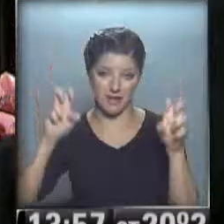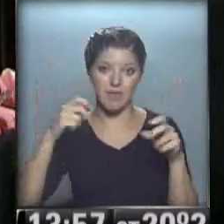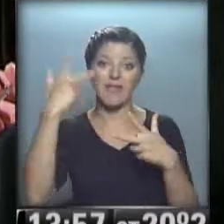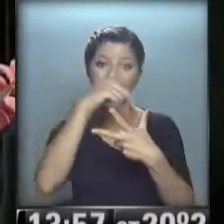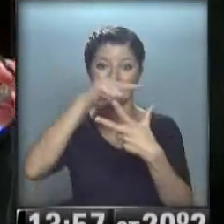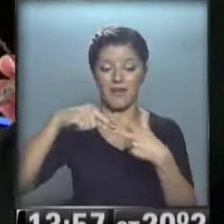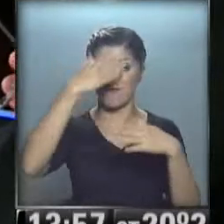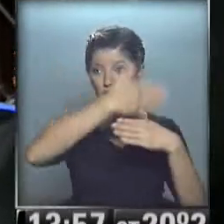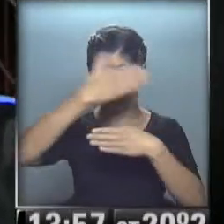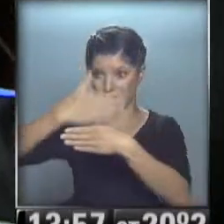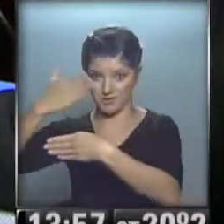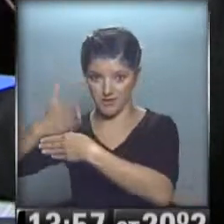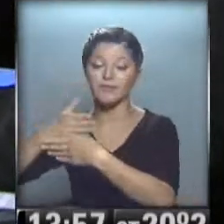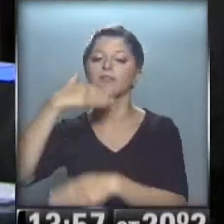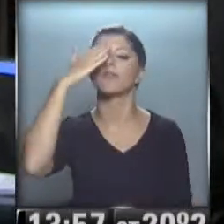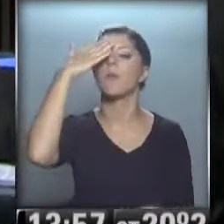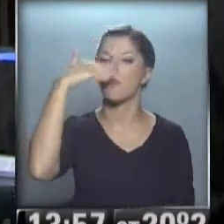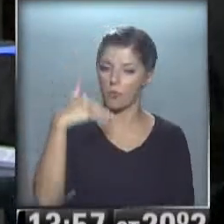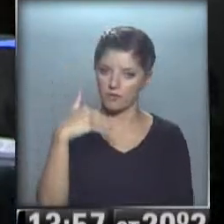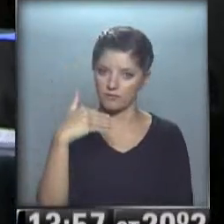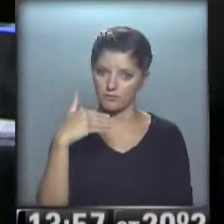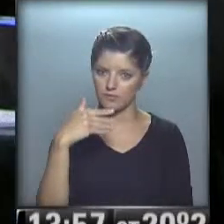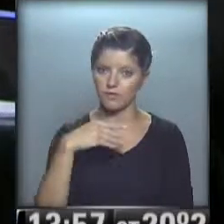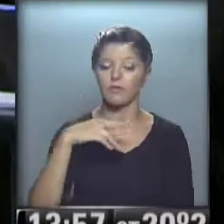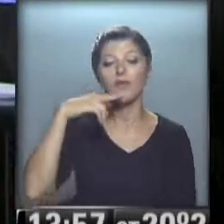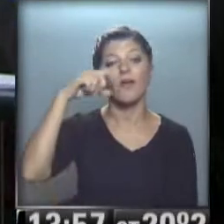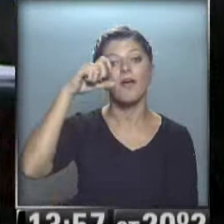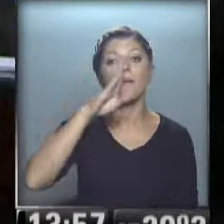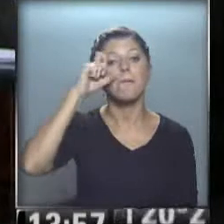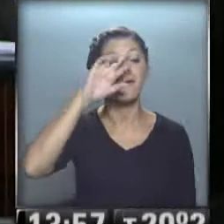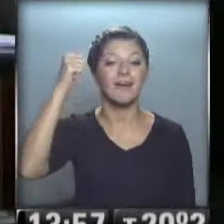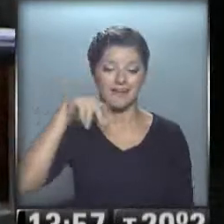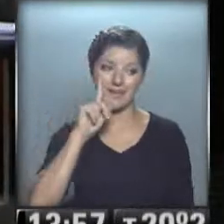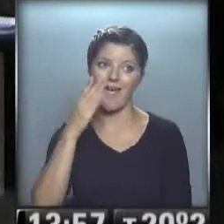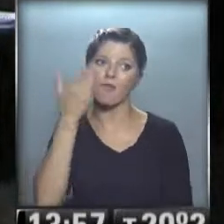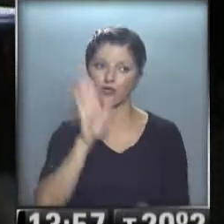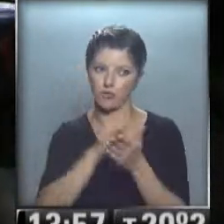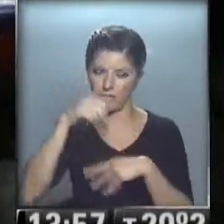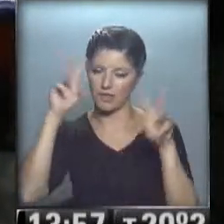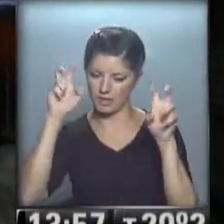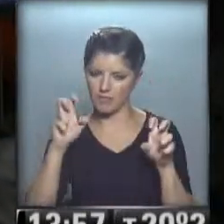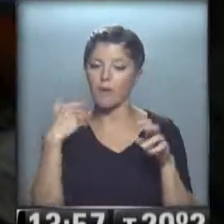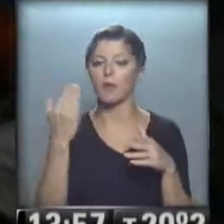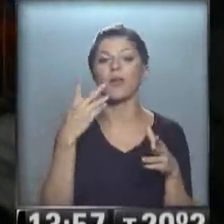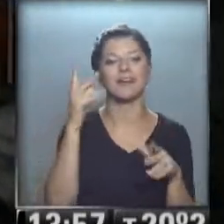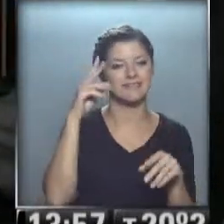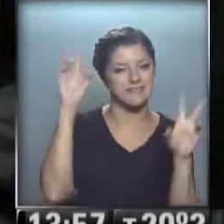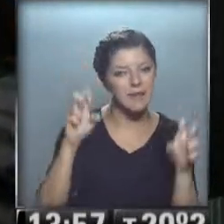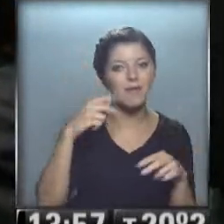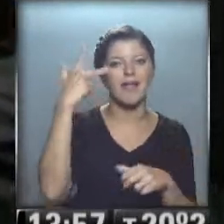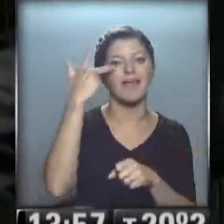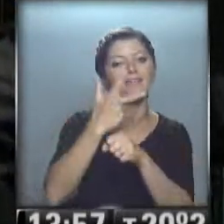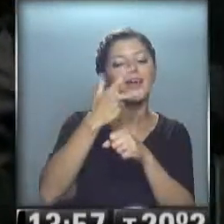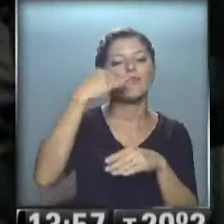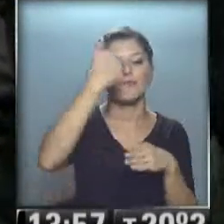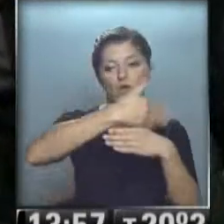Hubo una respuesta de Sergio Berni justamente respecto de esto, pero bueno, el tema de la triple frontera realmente siempre aparece